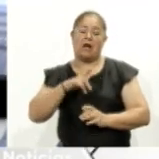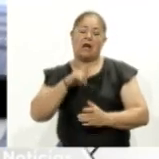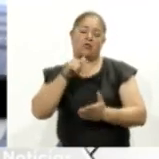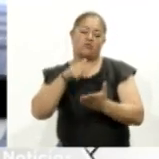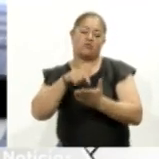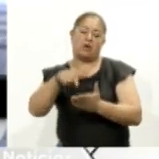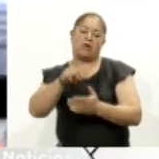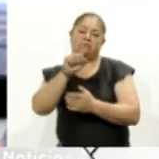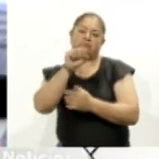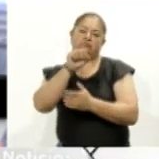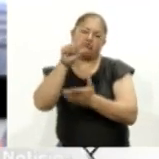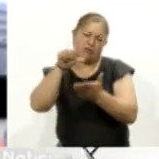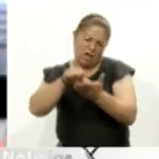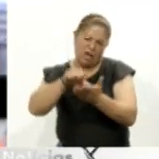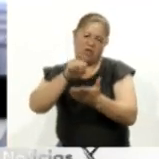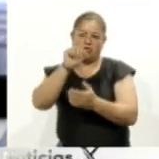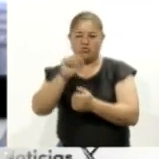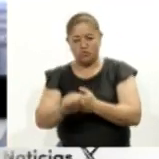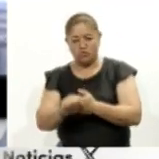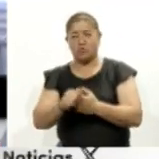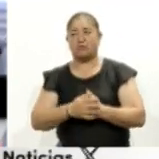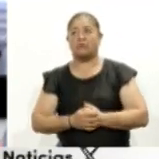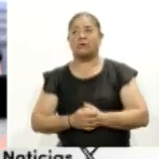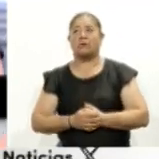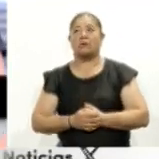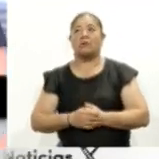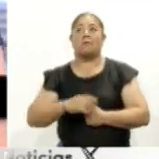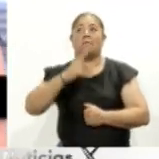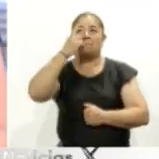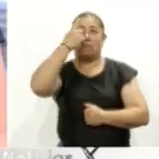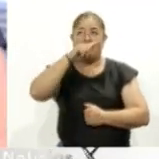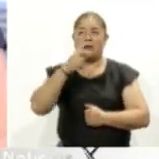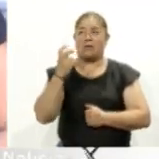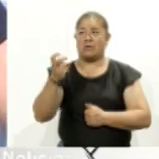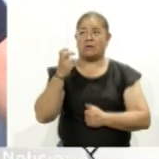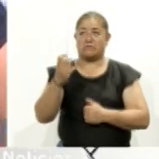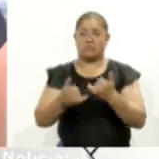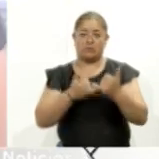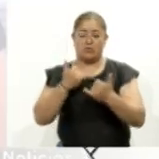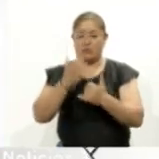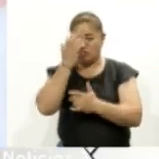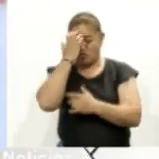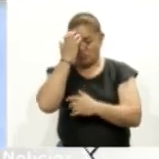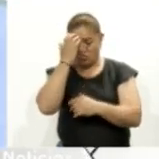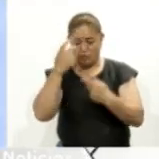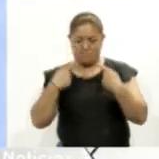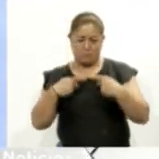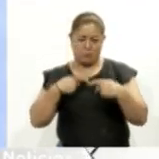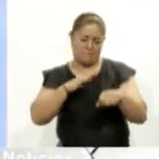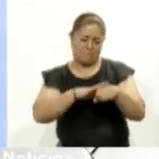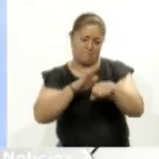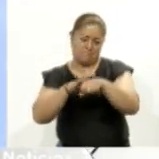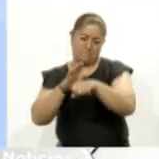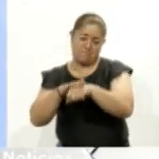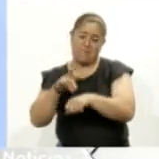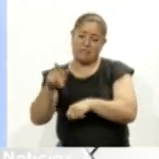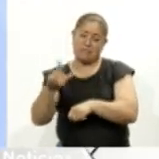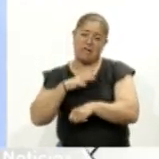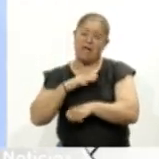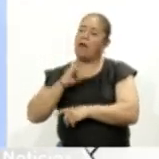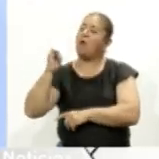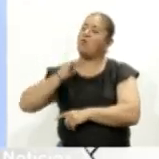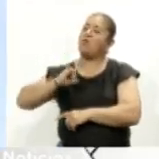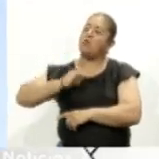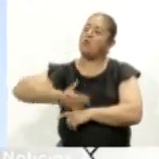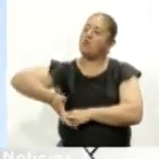zona centro que les queda más céntrico pues para que este juego lo conozca más gente El juego de pelota mesoamericano fue